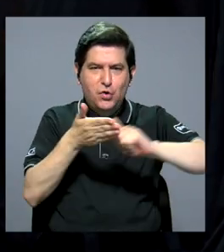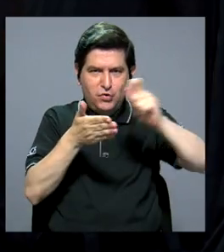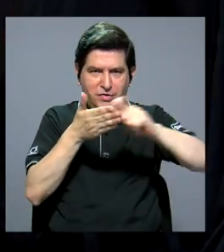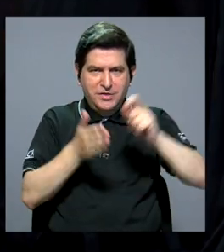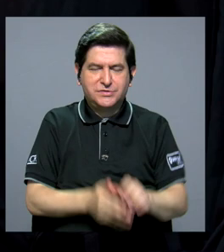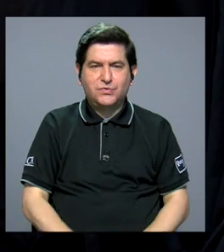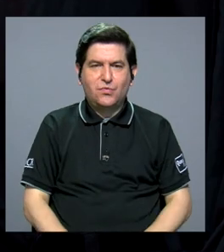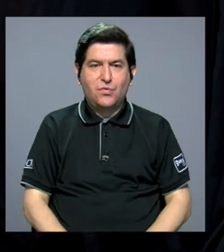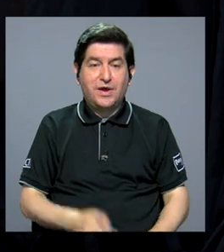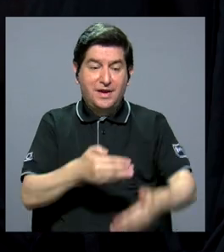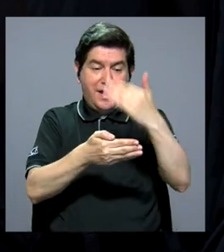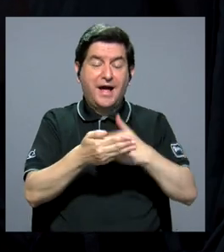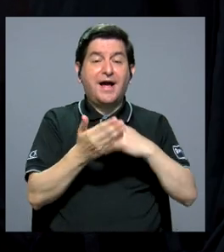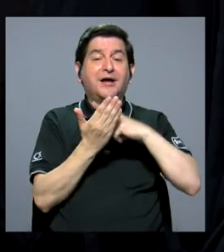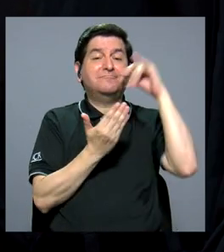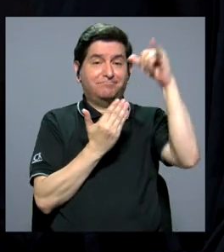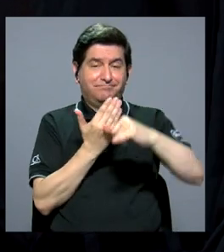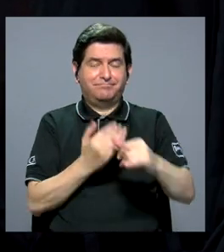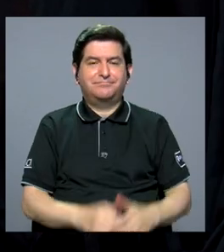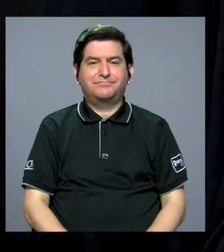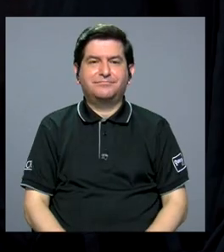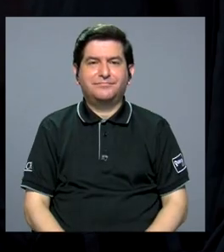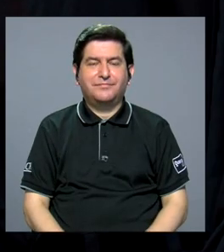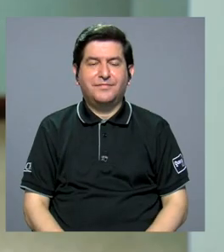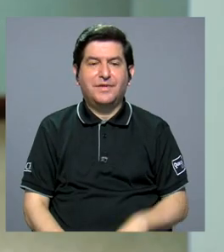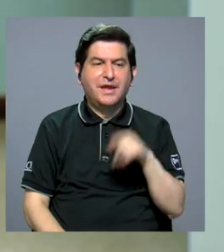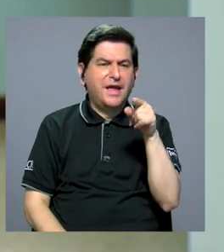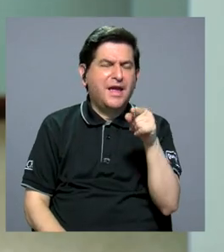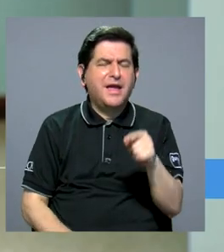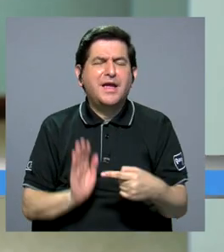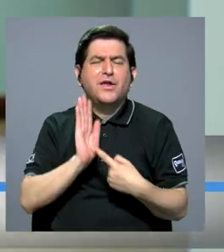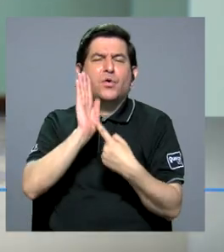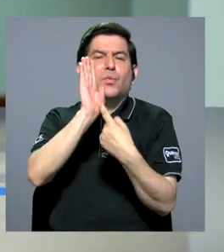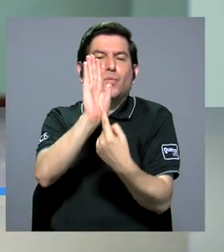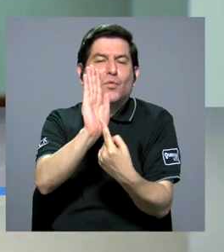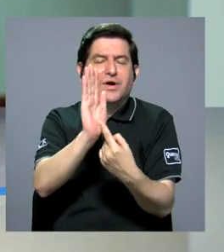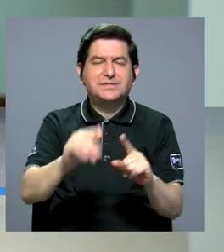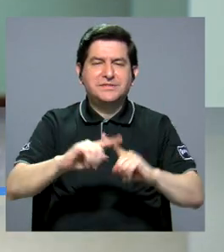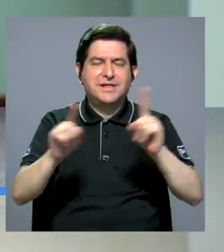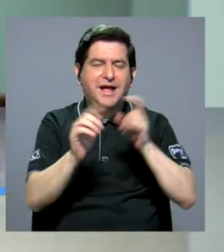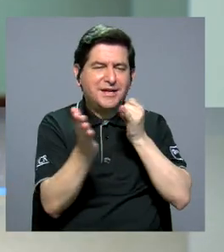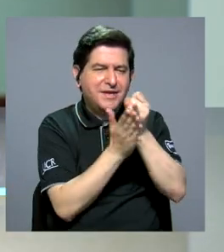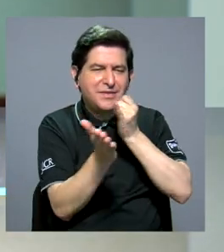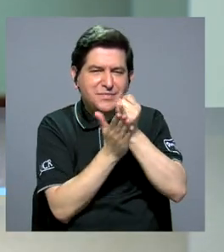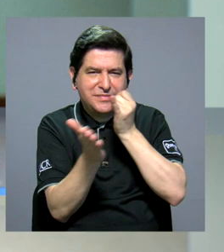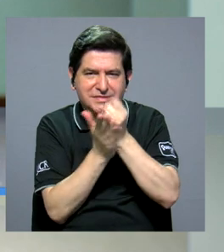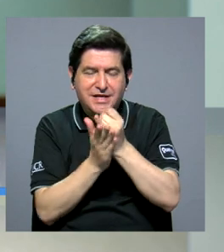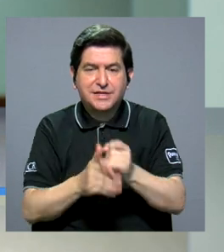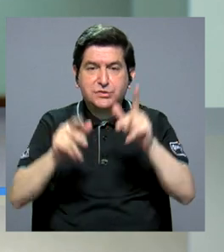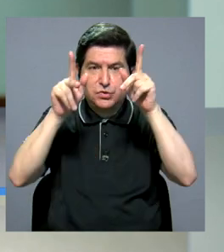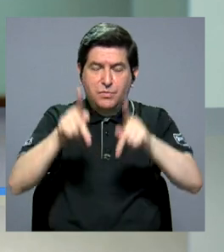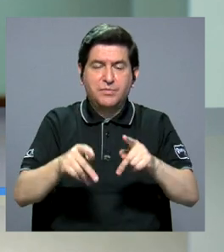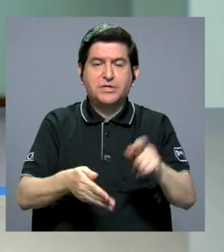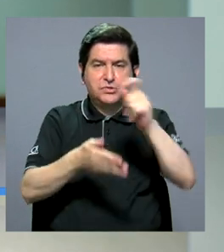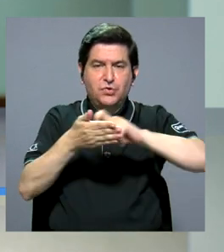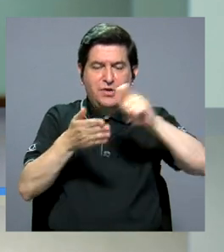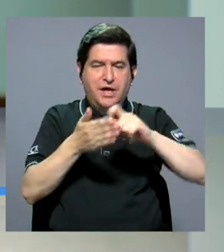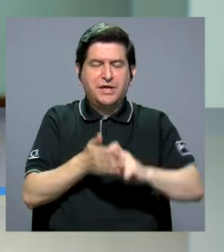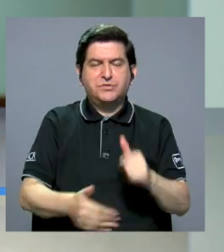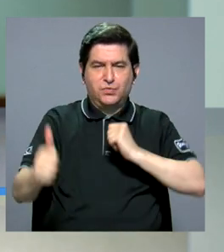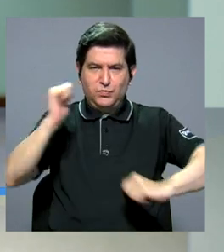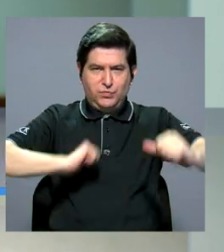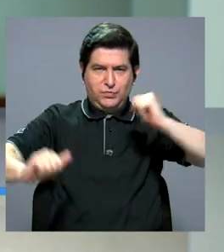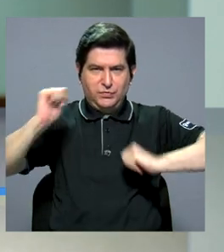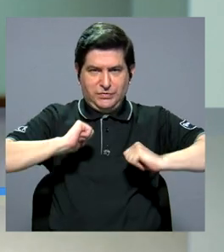estuvo detrás del proyecto. El sitio web lo que ha venido es a visibilizar una serie de investigaciones que la gente de la Escuela de Artes Dramáticas,